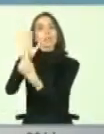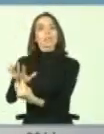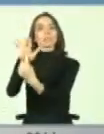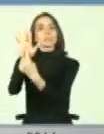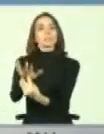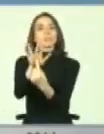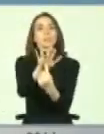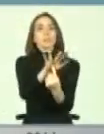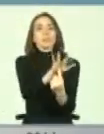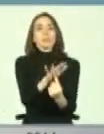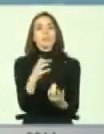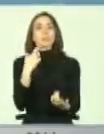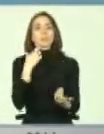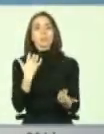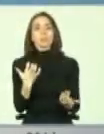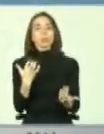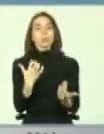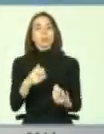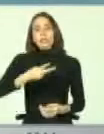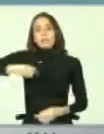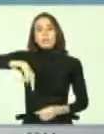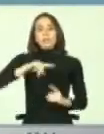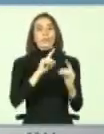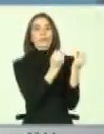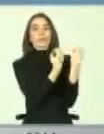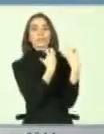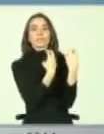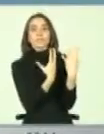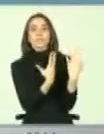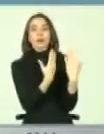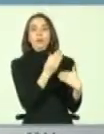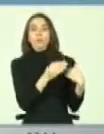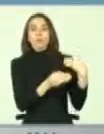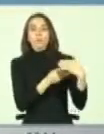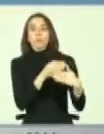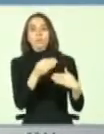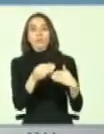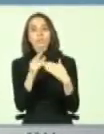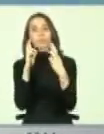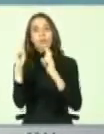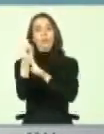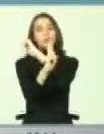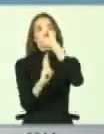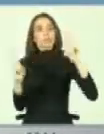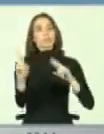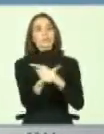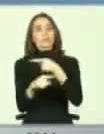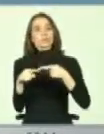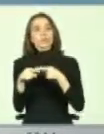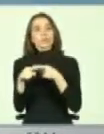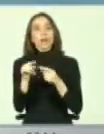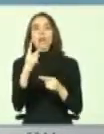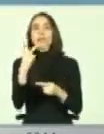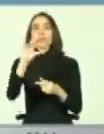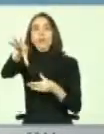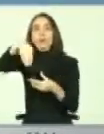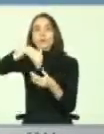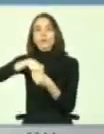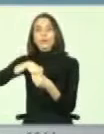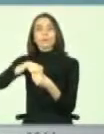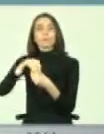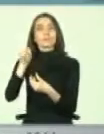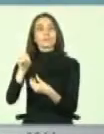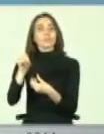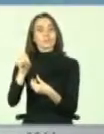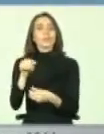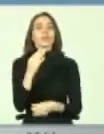porque no nos enseñaron o nuestro proceso de socialización no ha sido capaz de abarcar esto? Pero